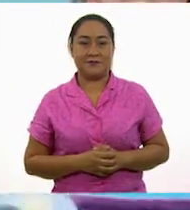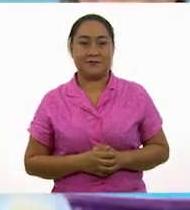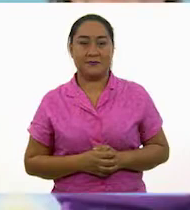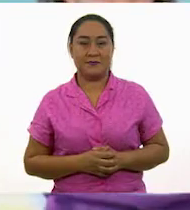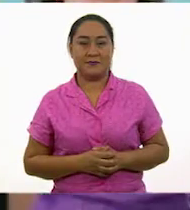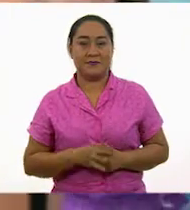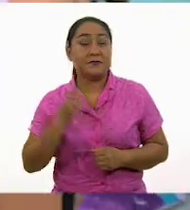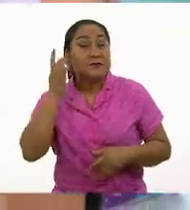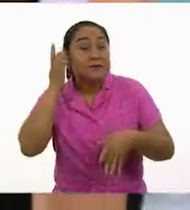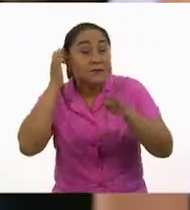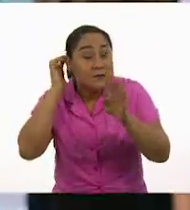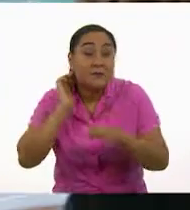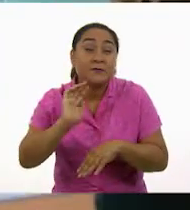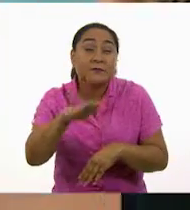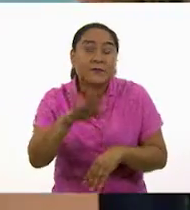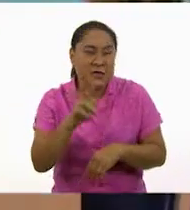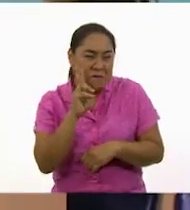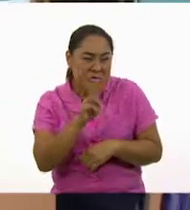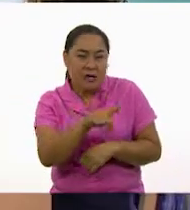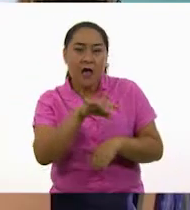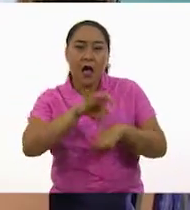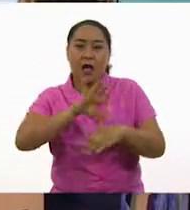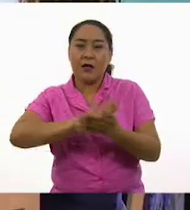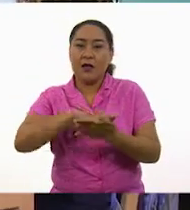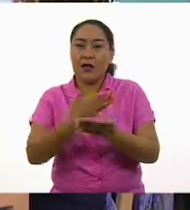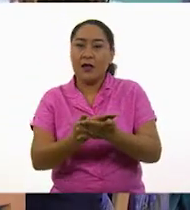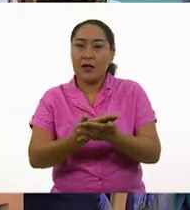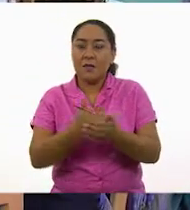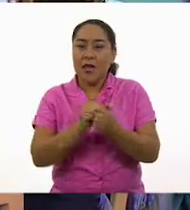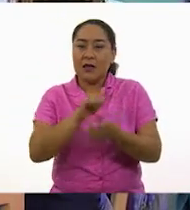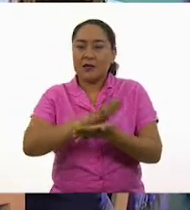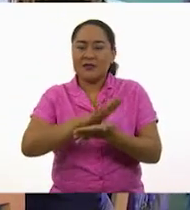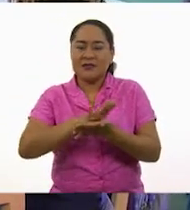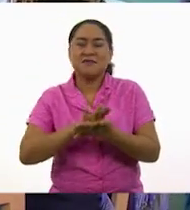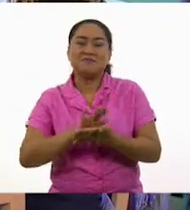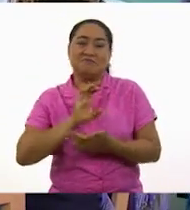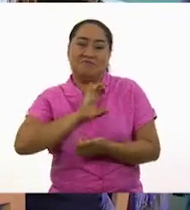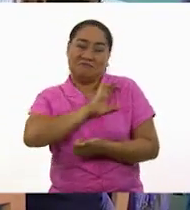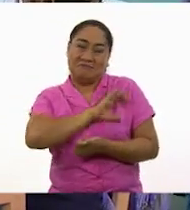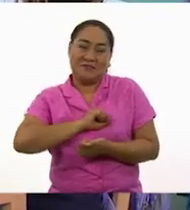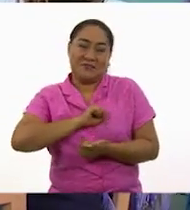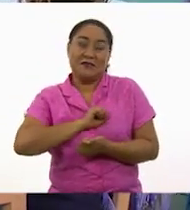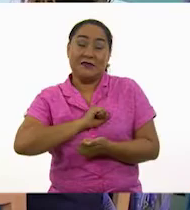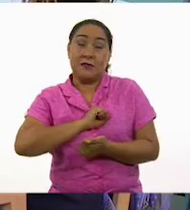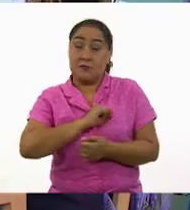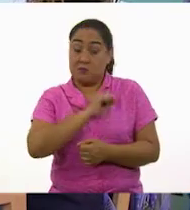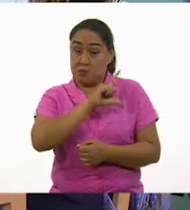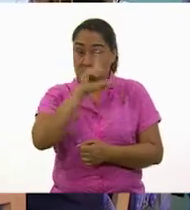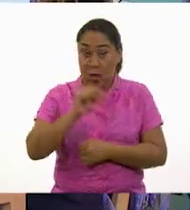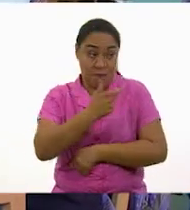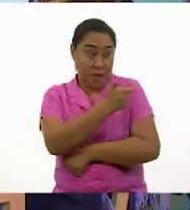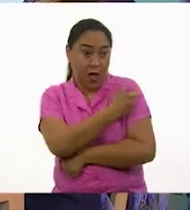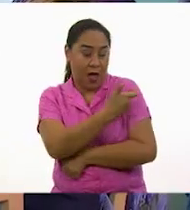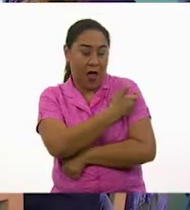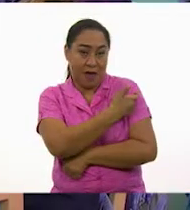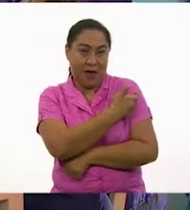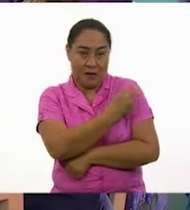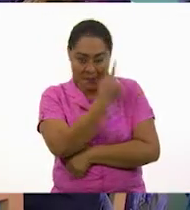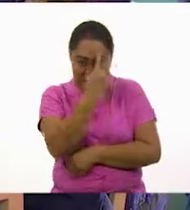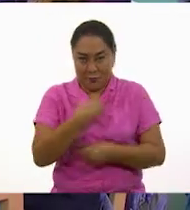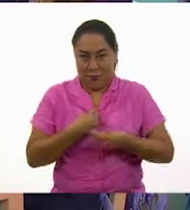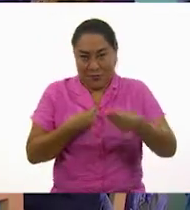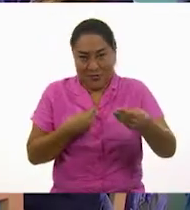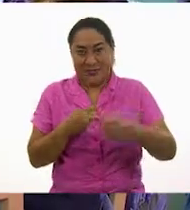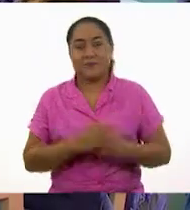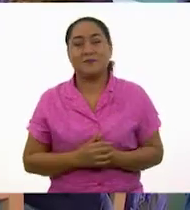Mira, Lupita, otra vez es de milanesa. Nuestra favorita. Será nuestro premio después de la vacunación. Peniche, Quijano, Pedro.